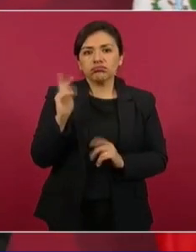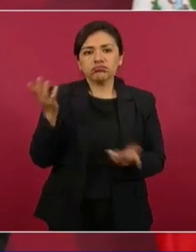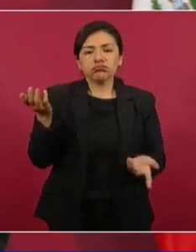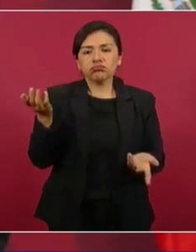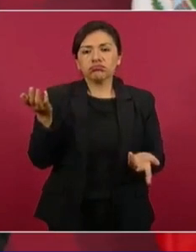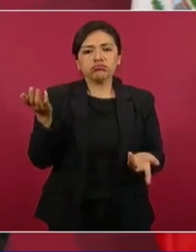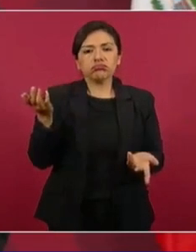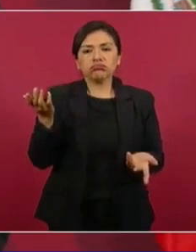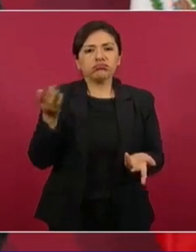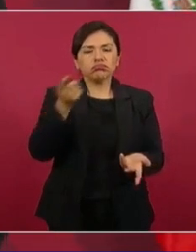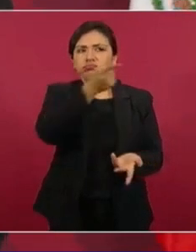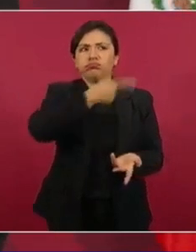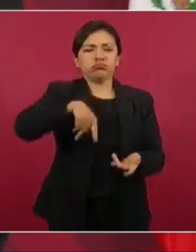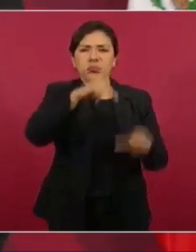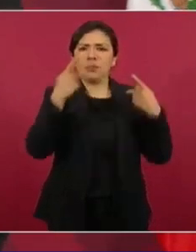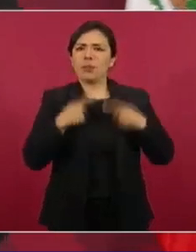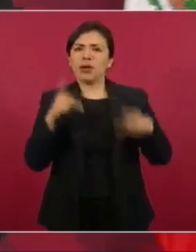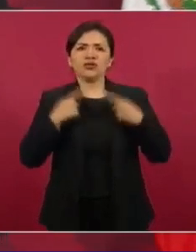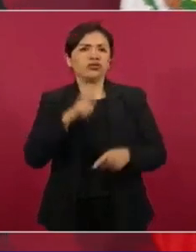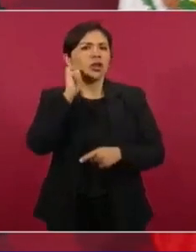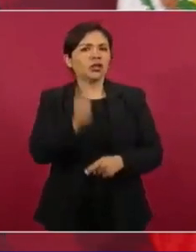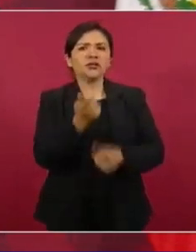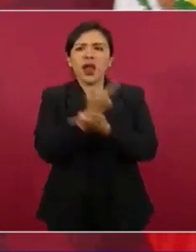son libres y además